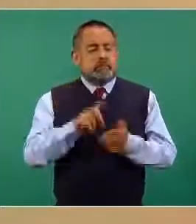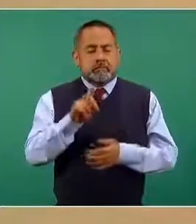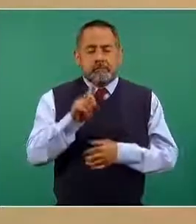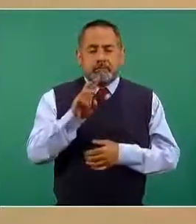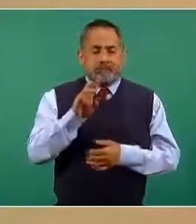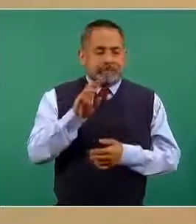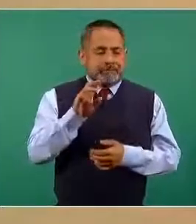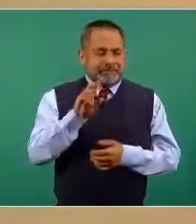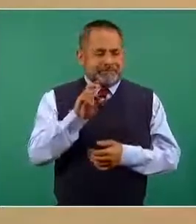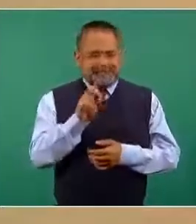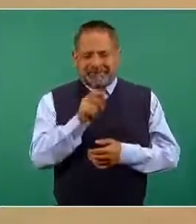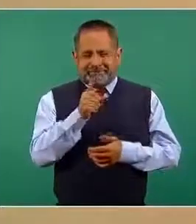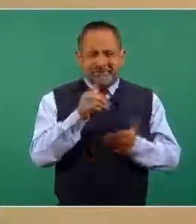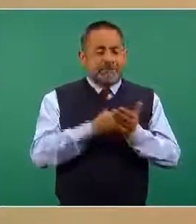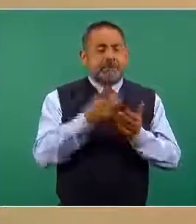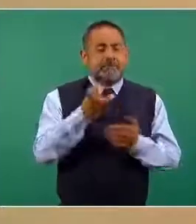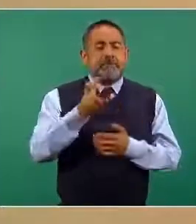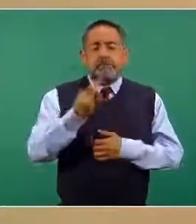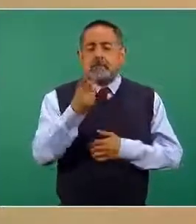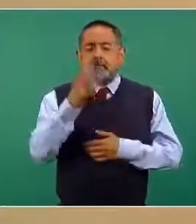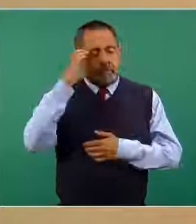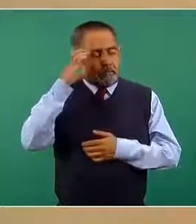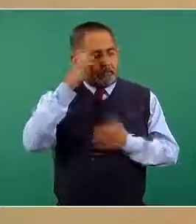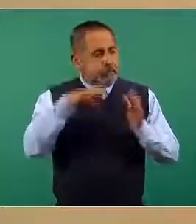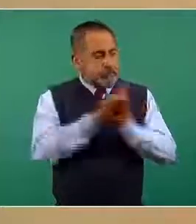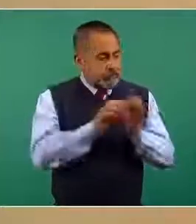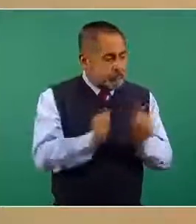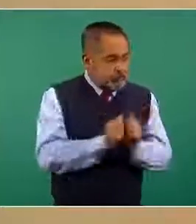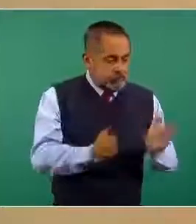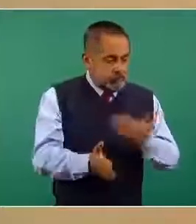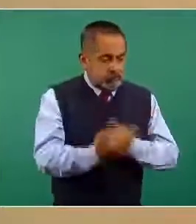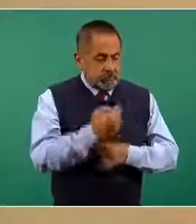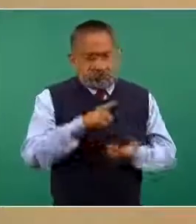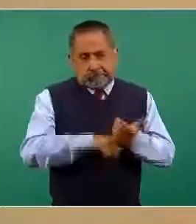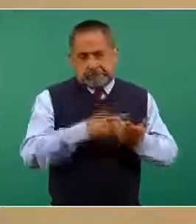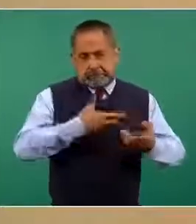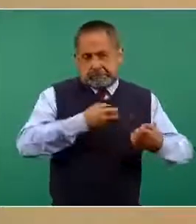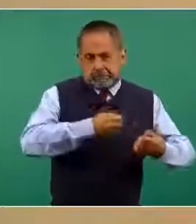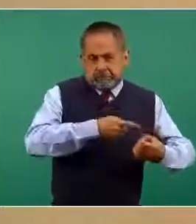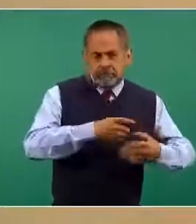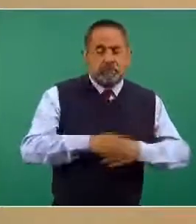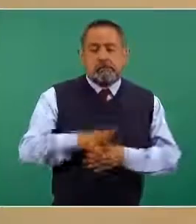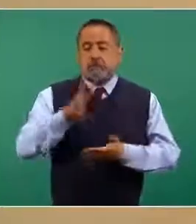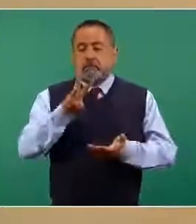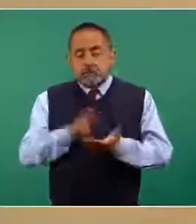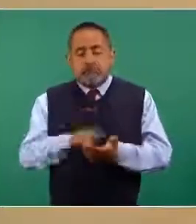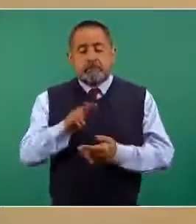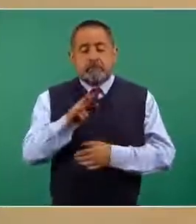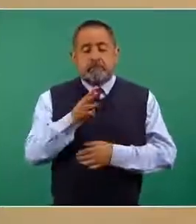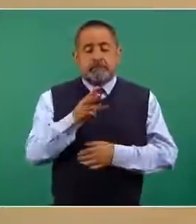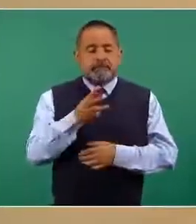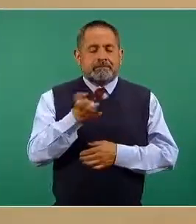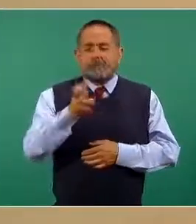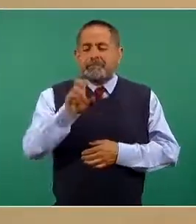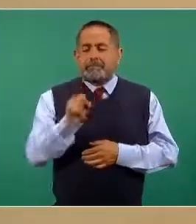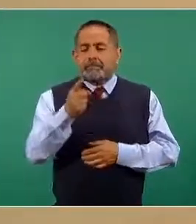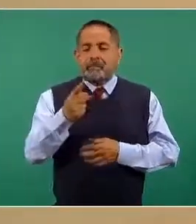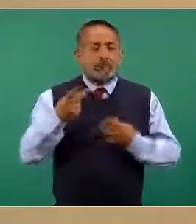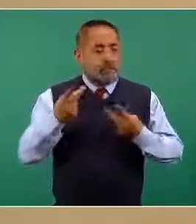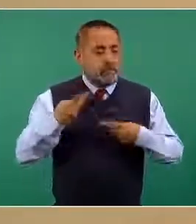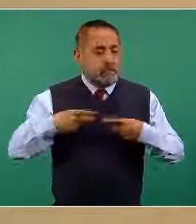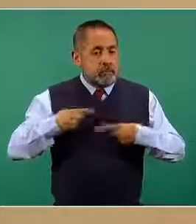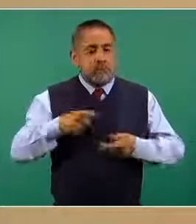camas con un respirador mecánico que están ocupadas en este momento, con 3.632 personas